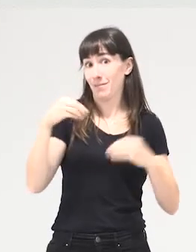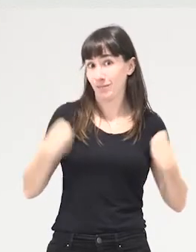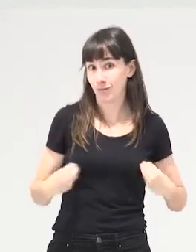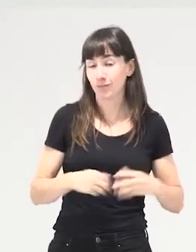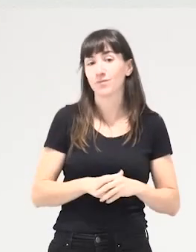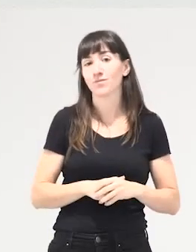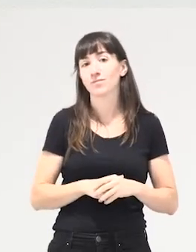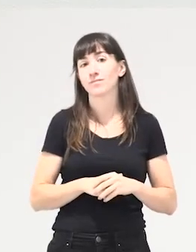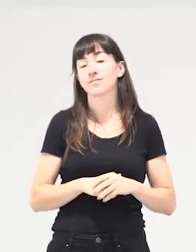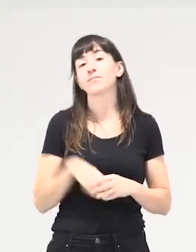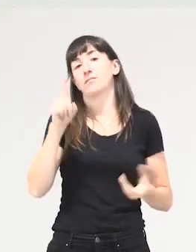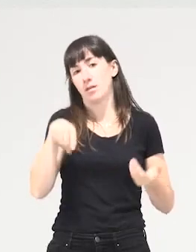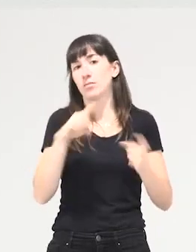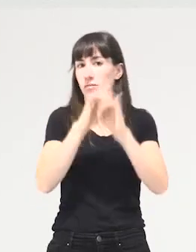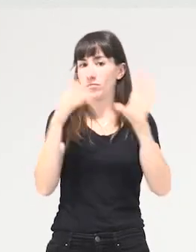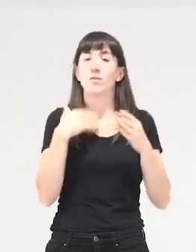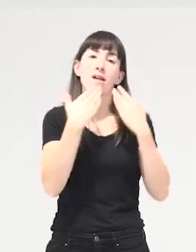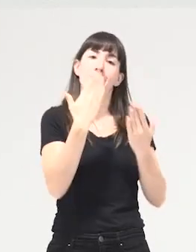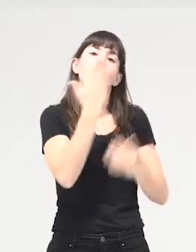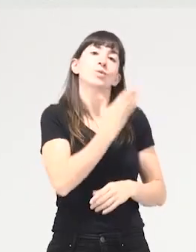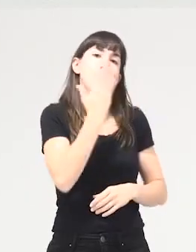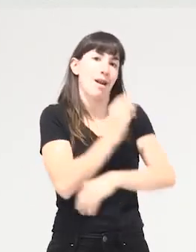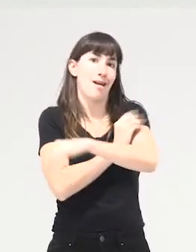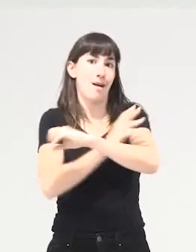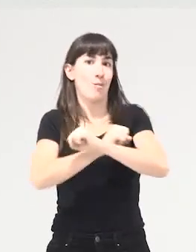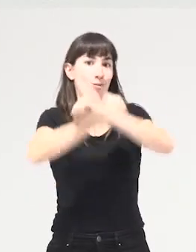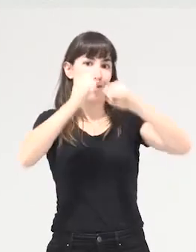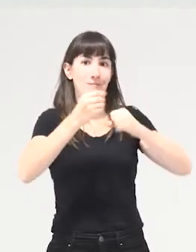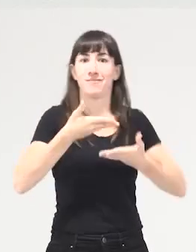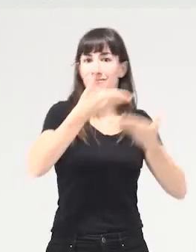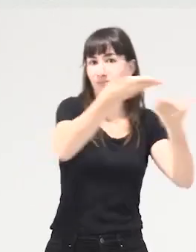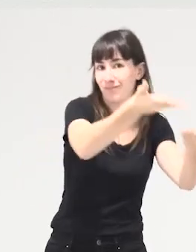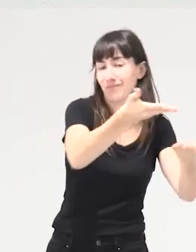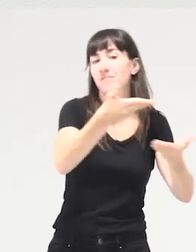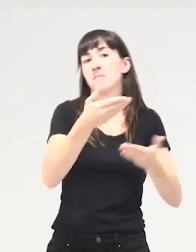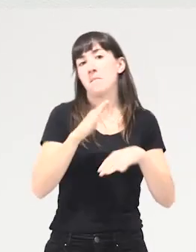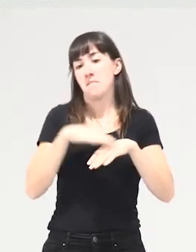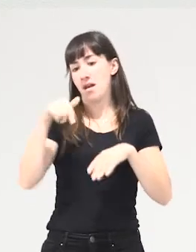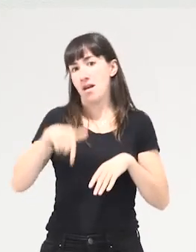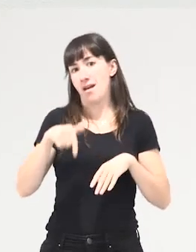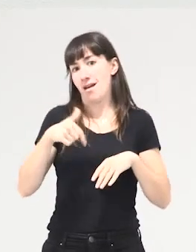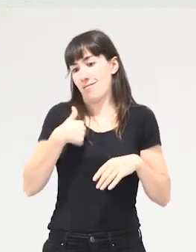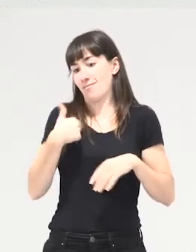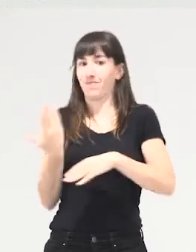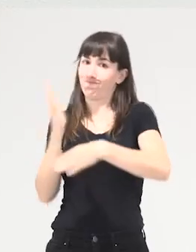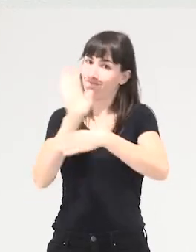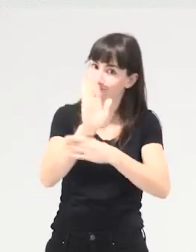desde Mugarica también agradecemos a la Escuela de Empoderamiento la invitación de poder presentar esta